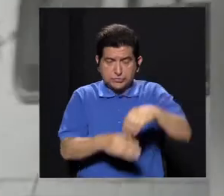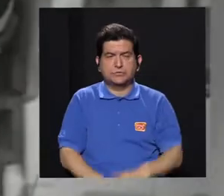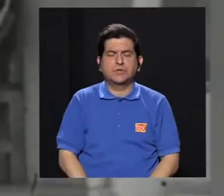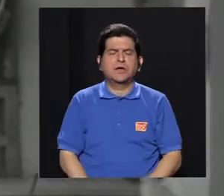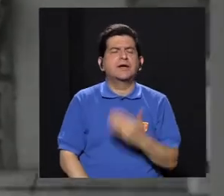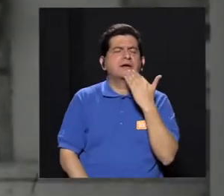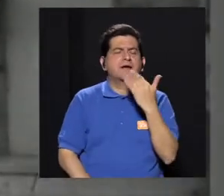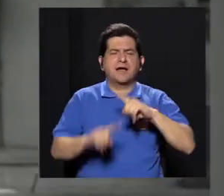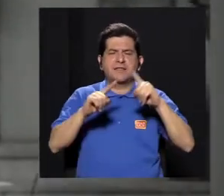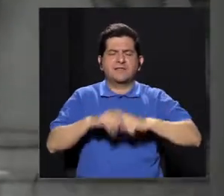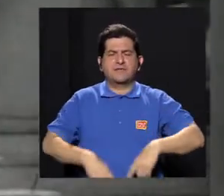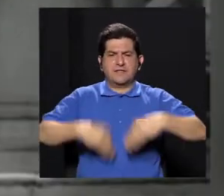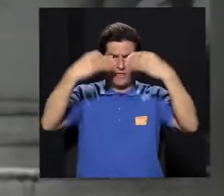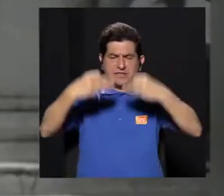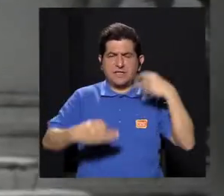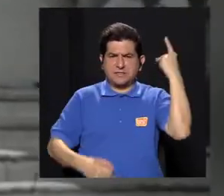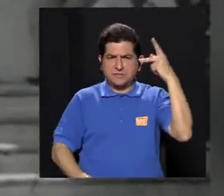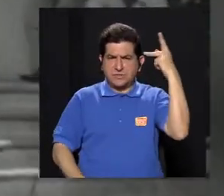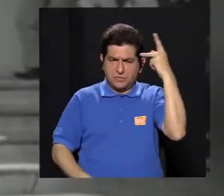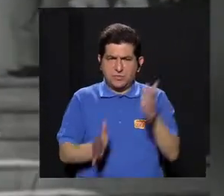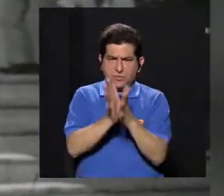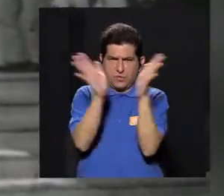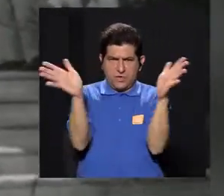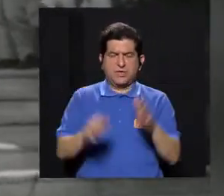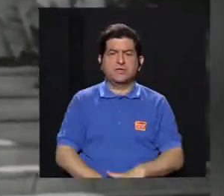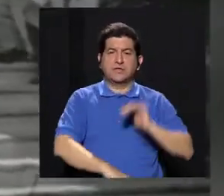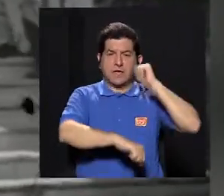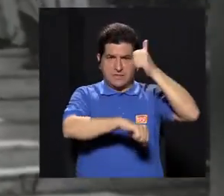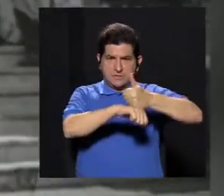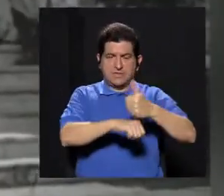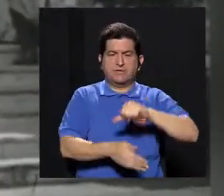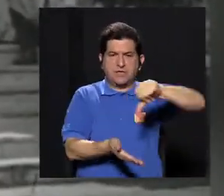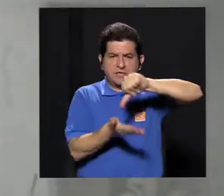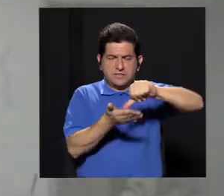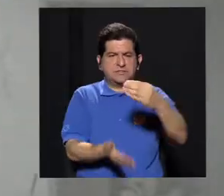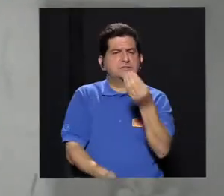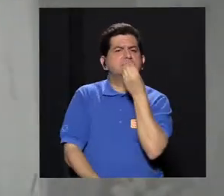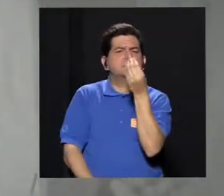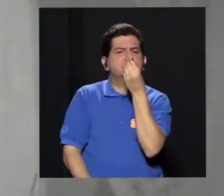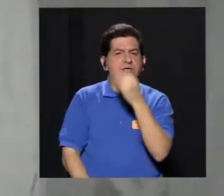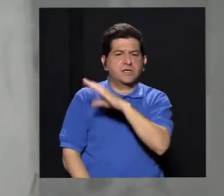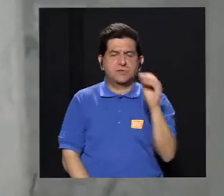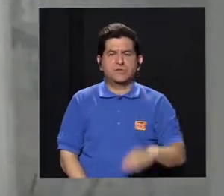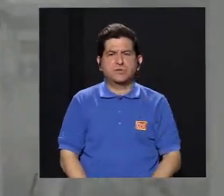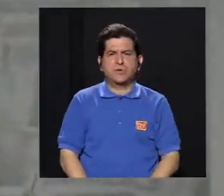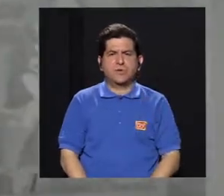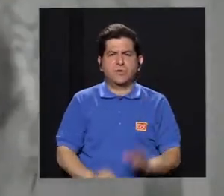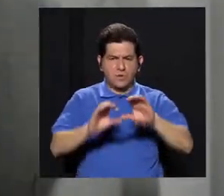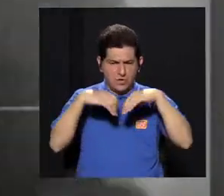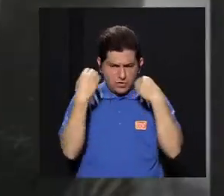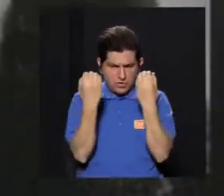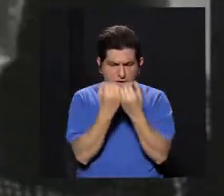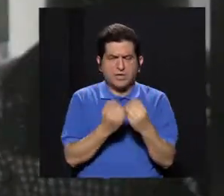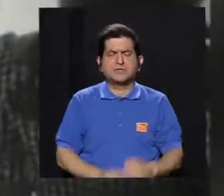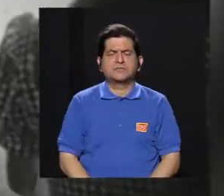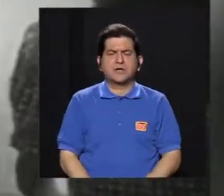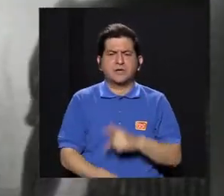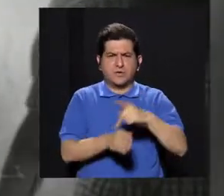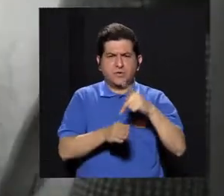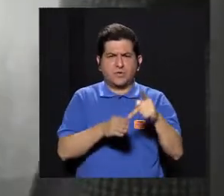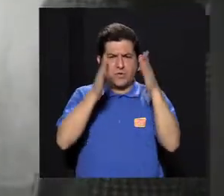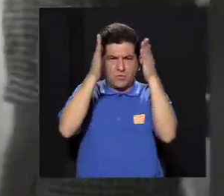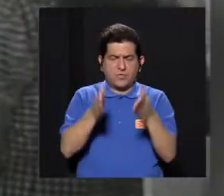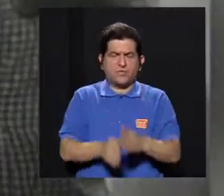contexto, y gracias a una serie de medidas y políticas públicas, como la creación de los centros de nutrición y a la organización de